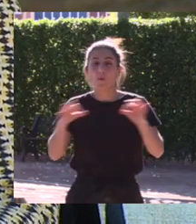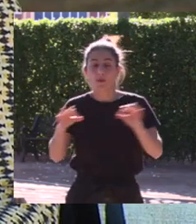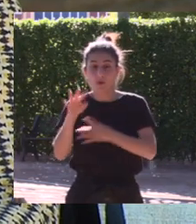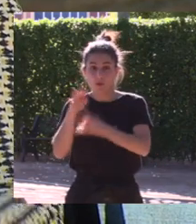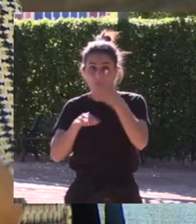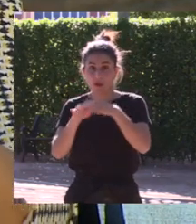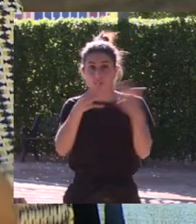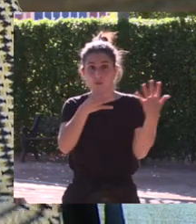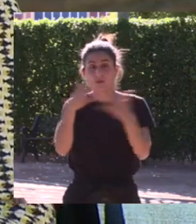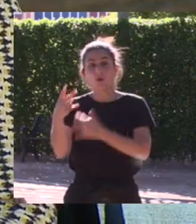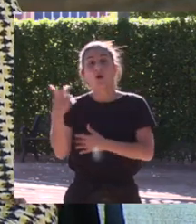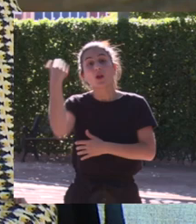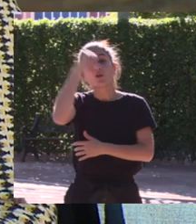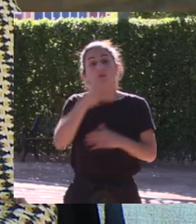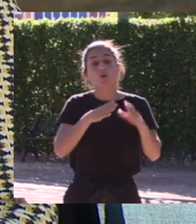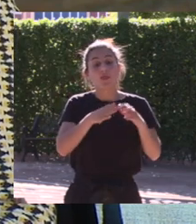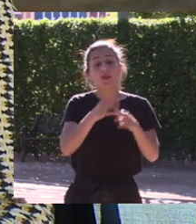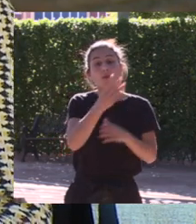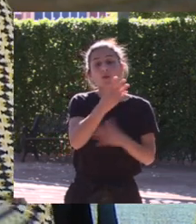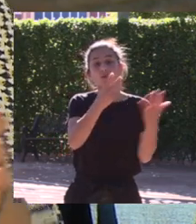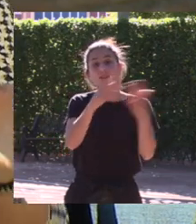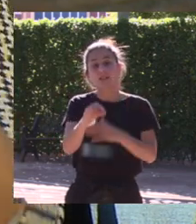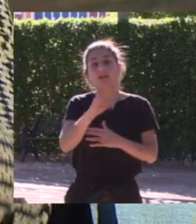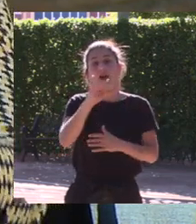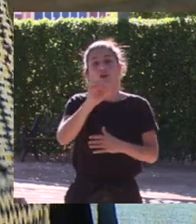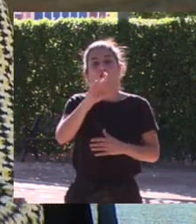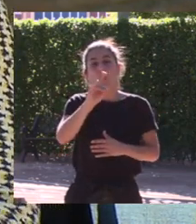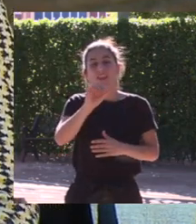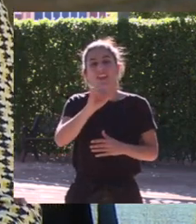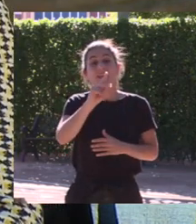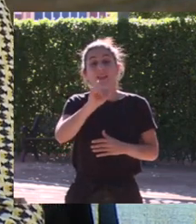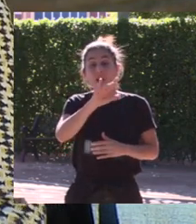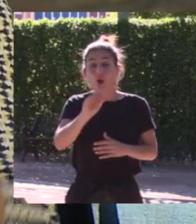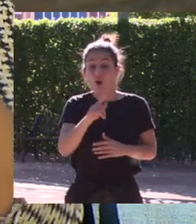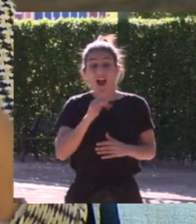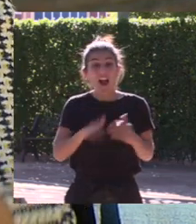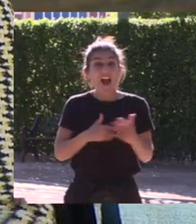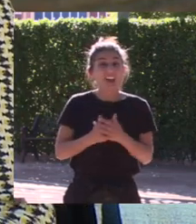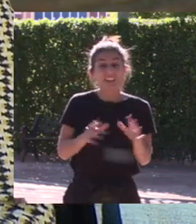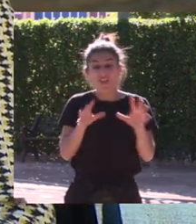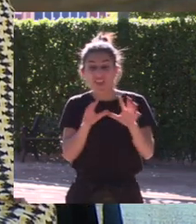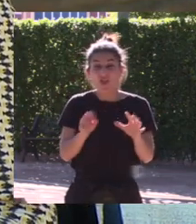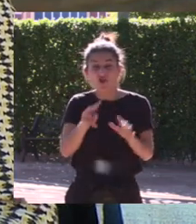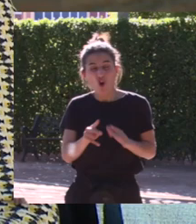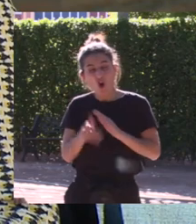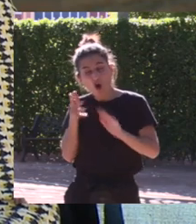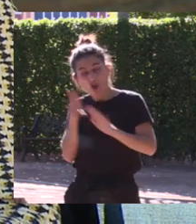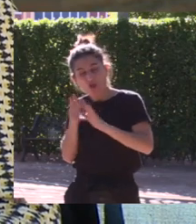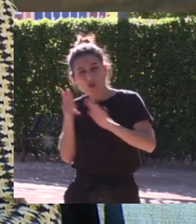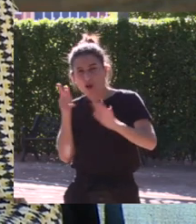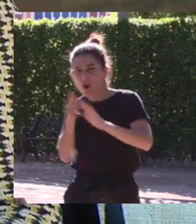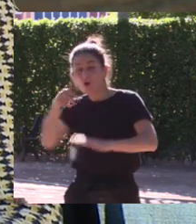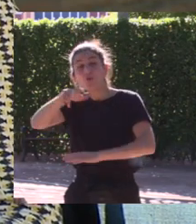que los chicos de 470 Jordi y Kiko hasta 10-12 nudos no podían con nosotras nosotras éramos más rápidas que ellos